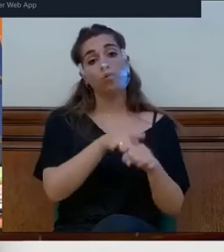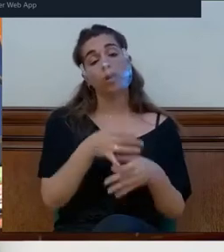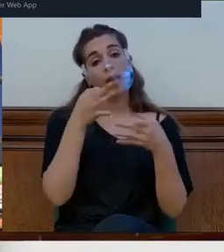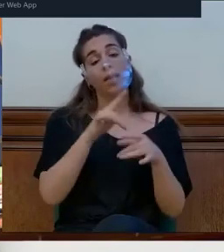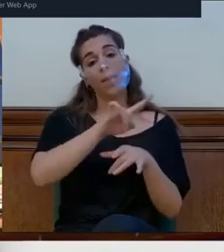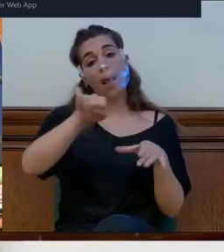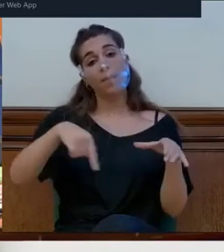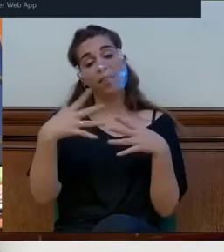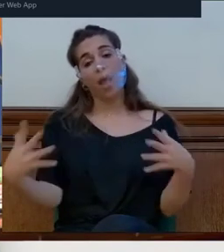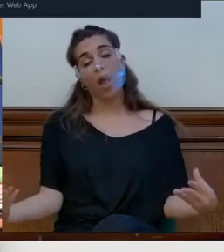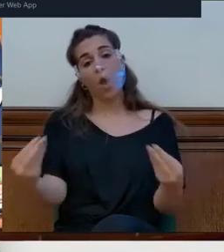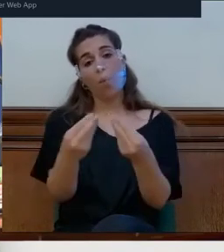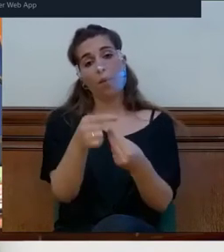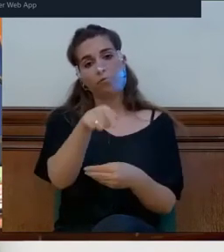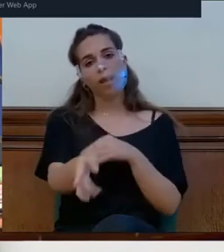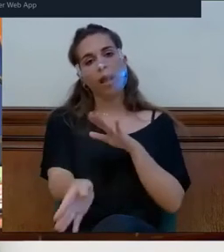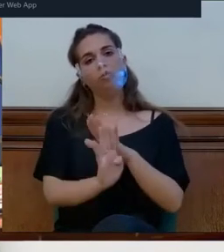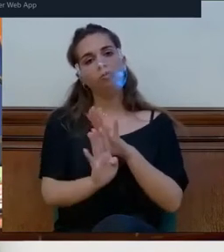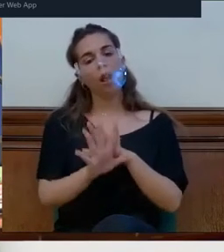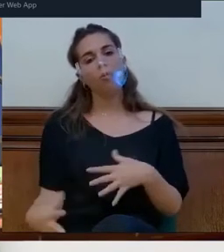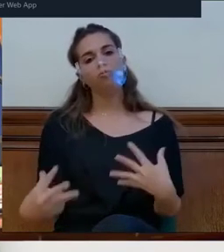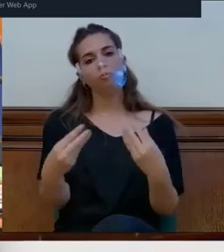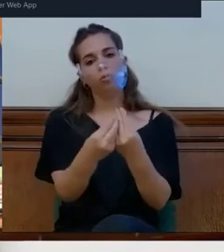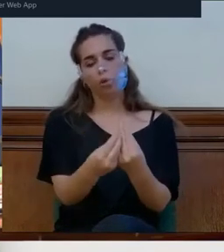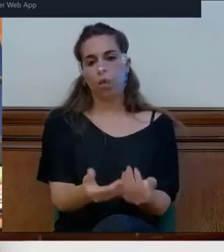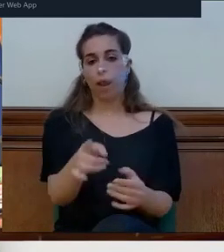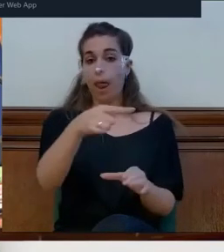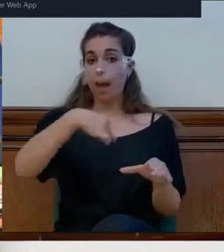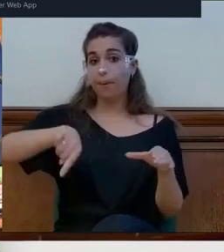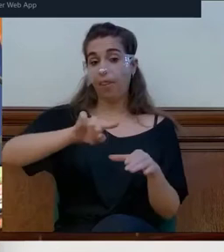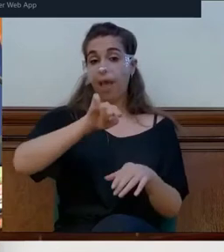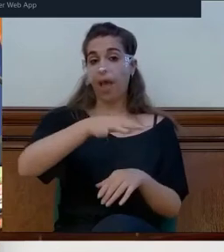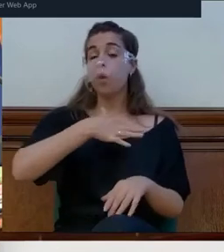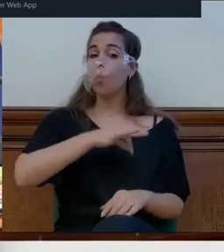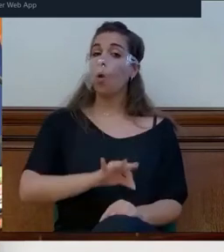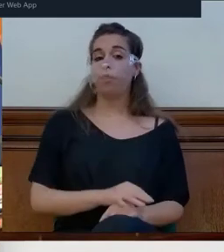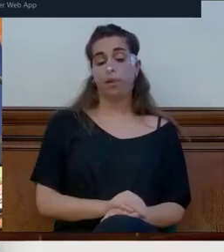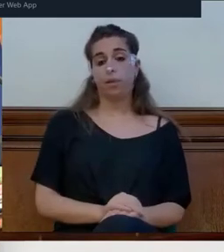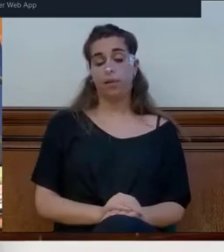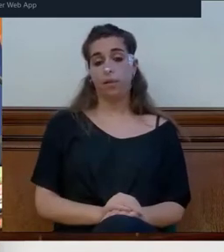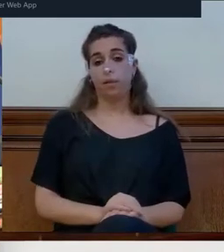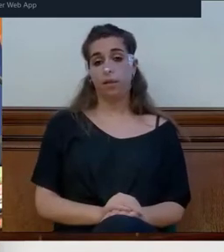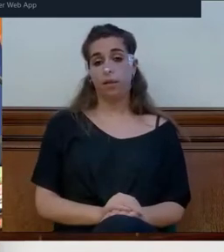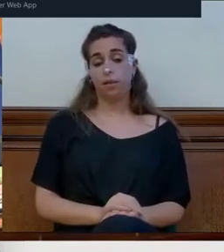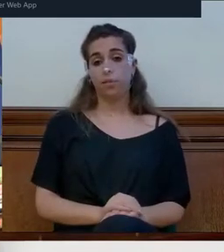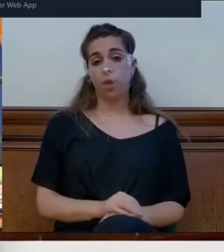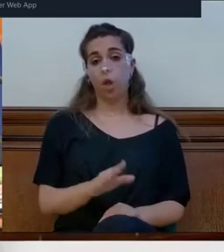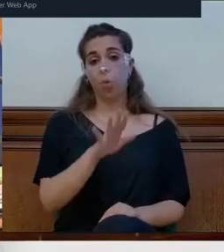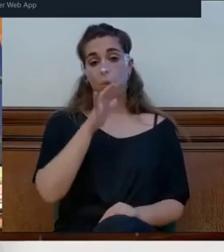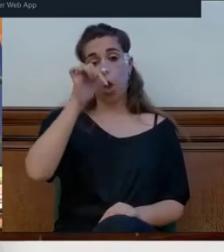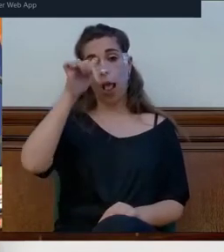iban a seguir estando. En la plaza. Ahí pueden estar. Porque en esta santa institución ya han